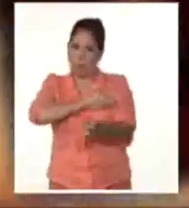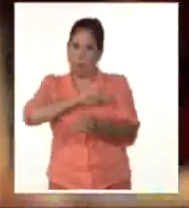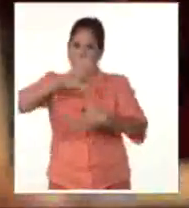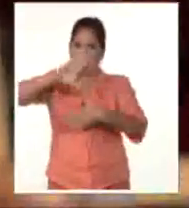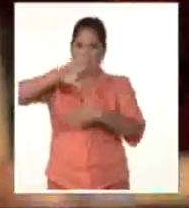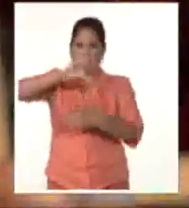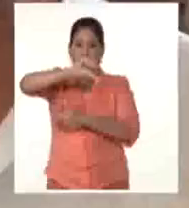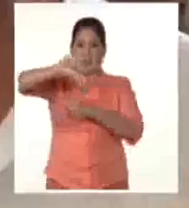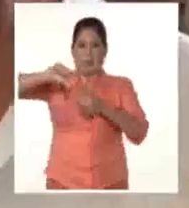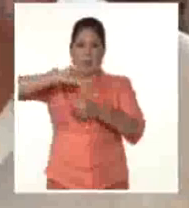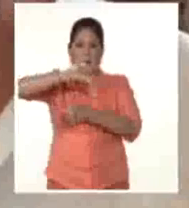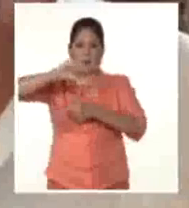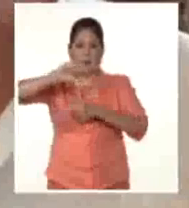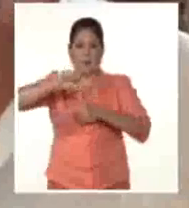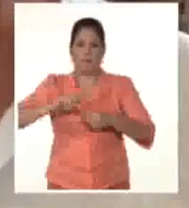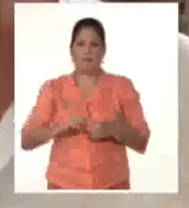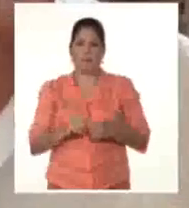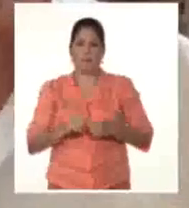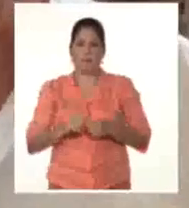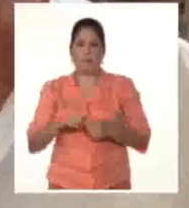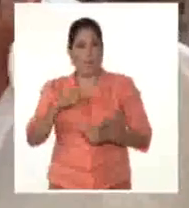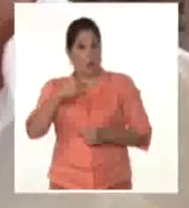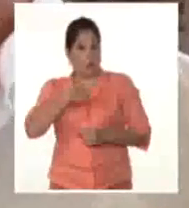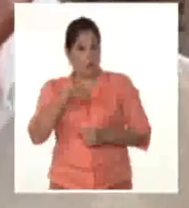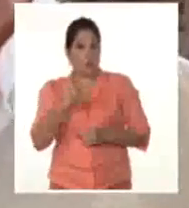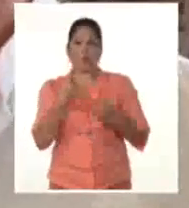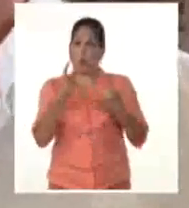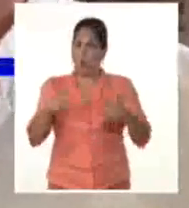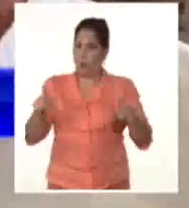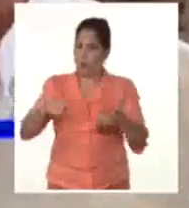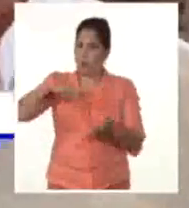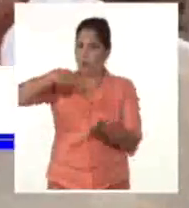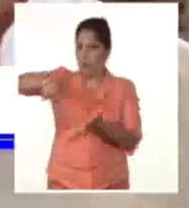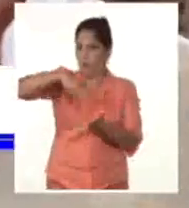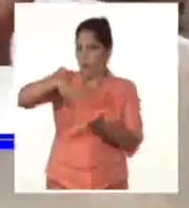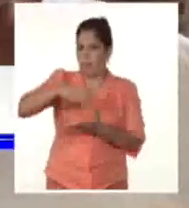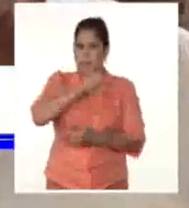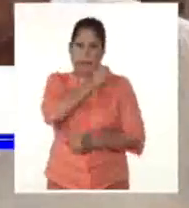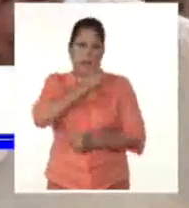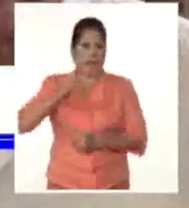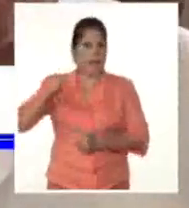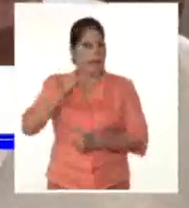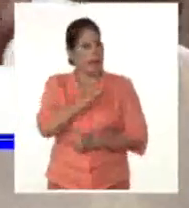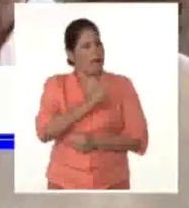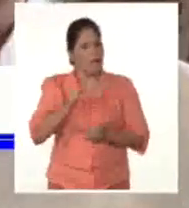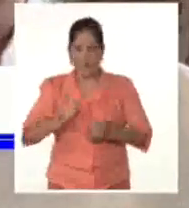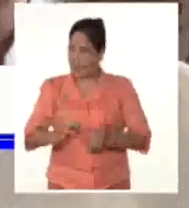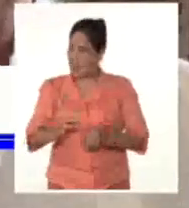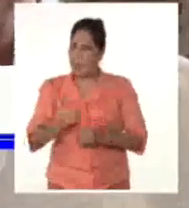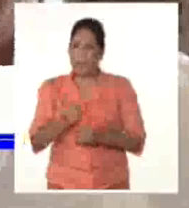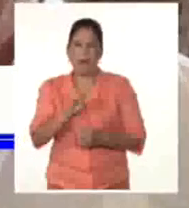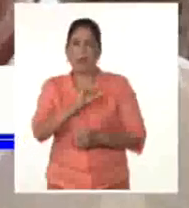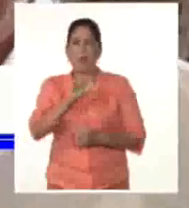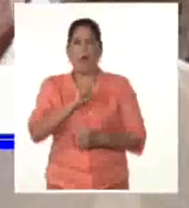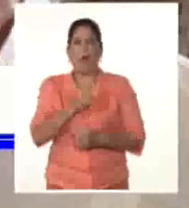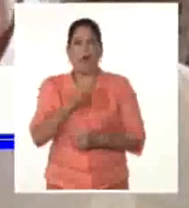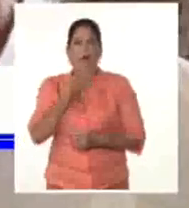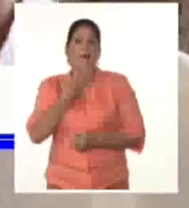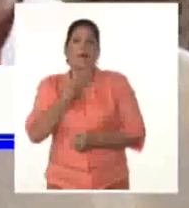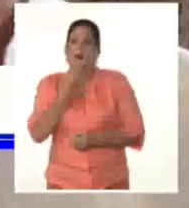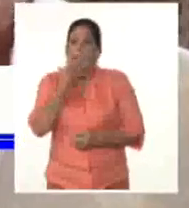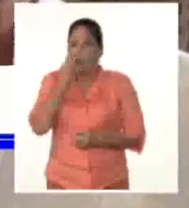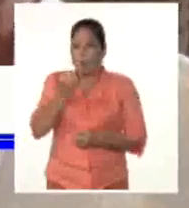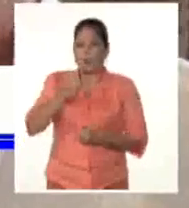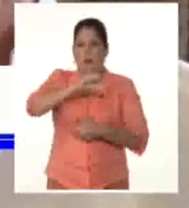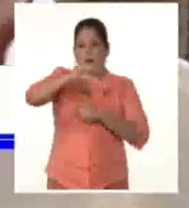América Latina y el Caribe. También vamos a contar con música, con danza, con canto. Siempre enfocado al sabor caribeño, a lo que son nuestras